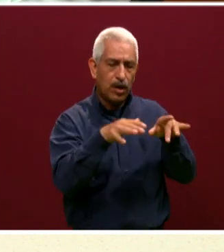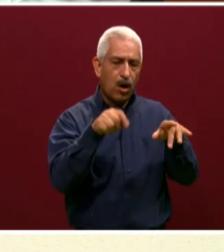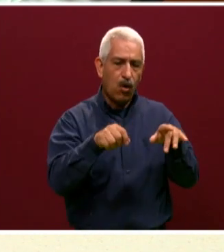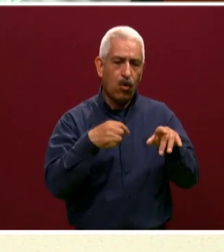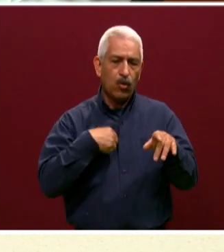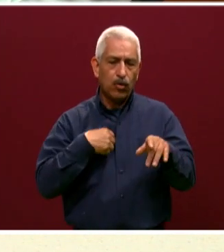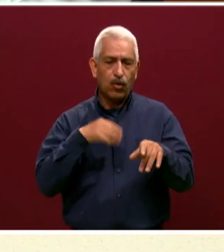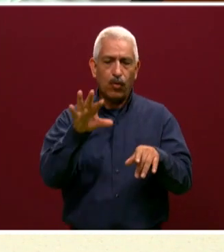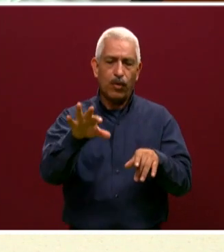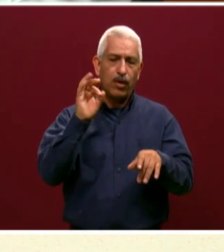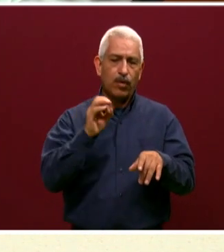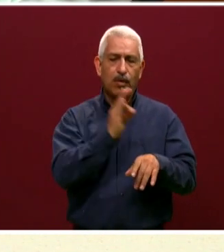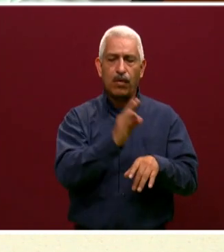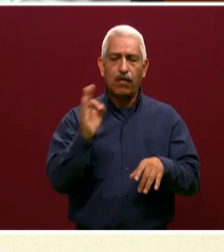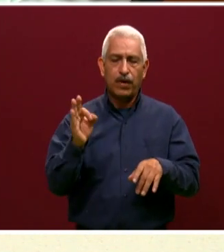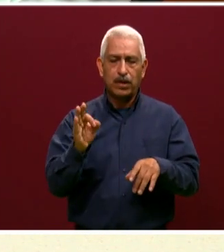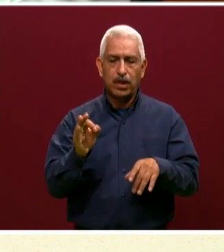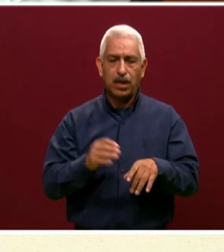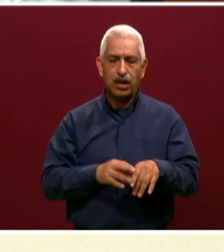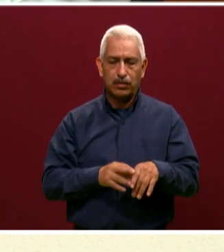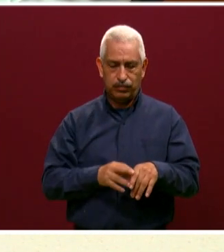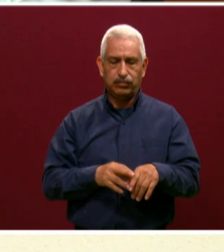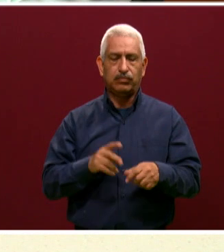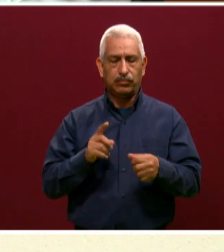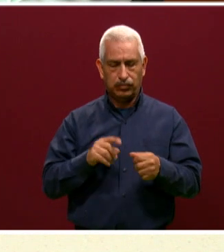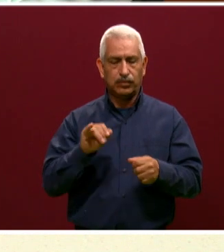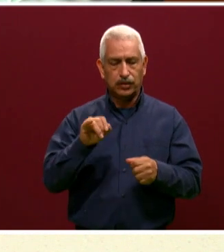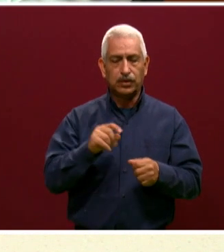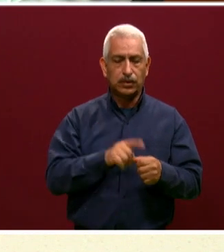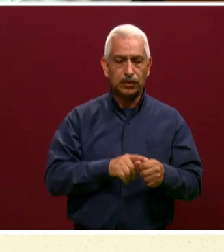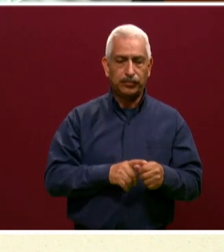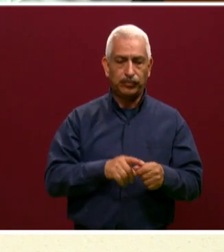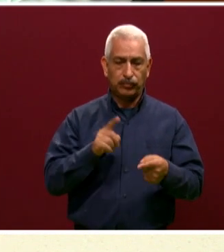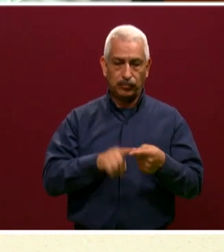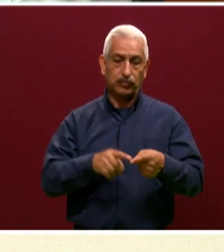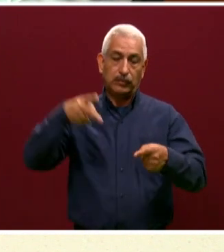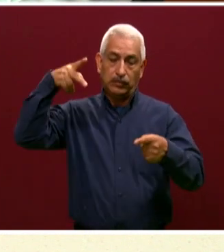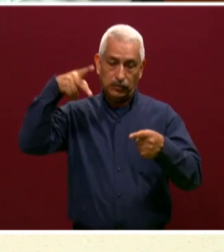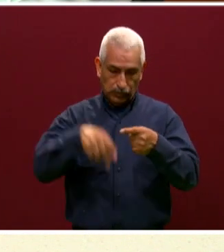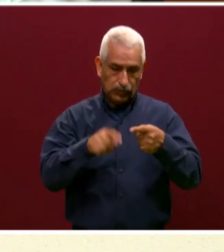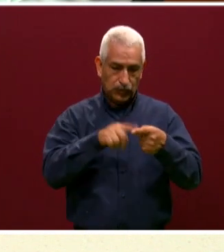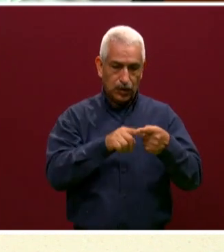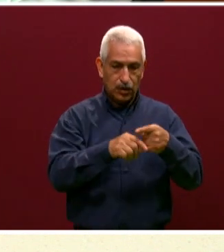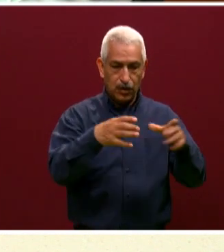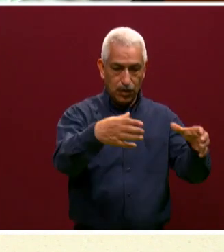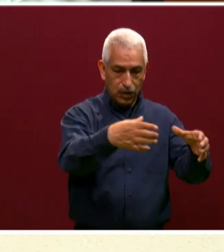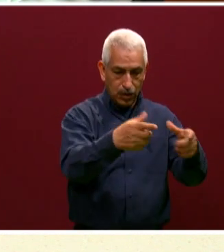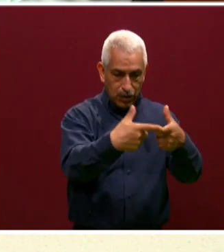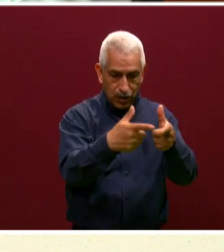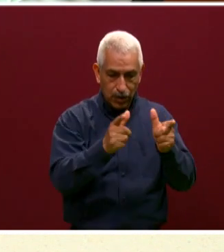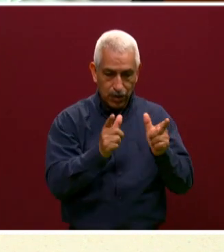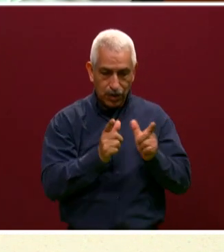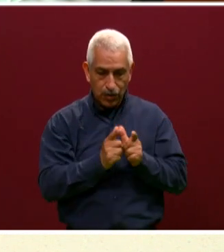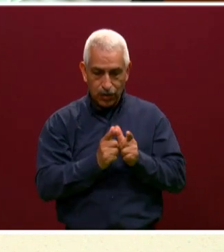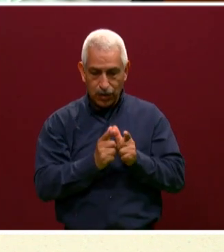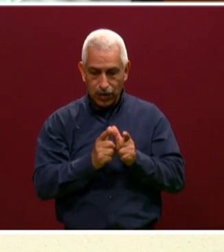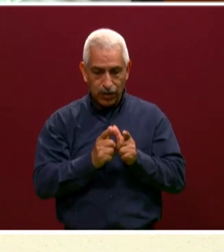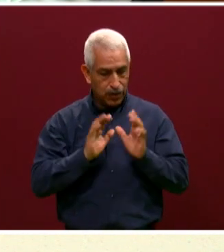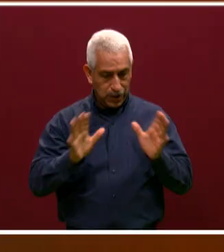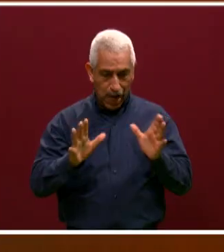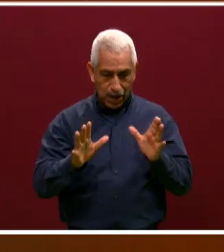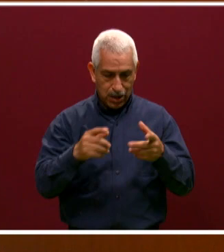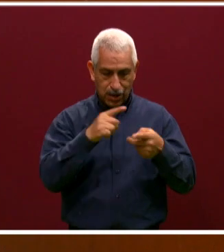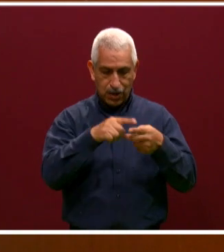Vamos a hacer un primer corte con los que hayan hecho su preregistro en todo este mes, con los que ya cubran todos sus requisitos,